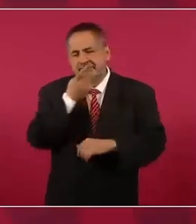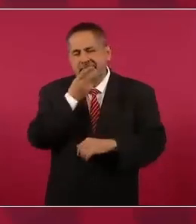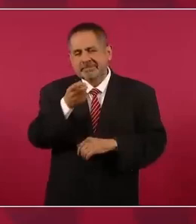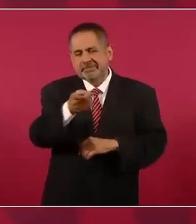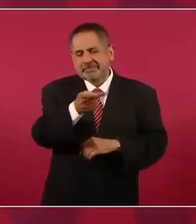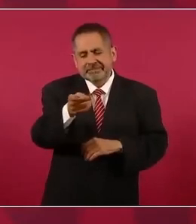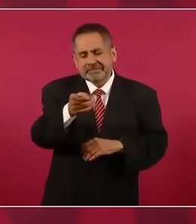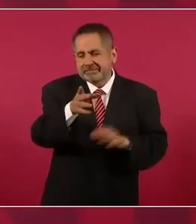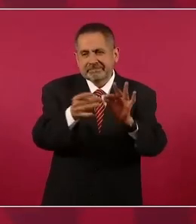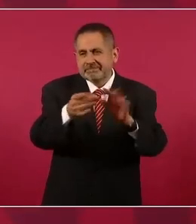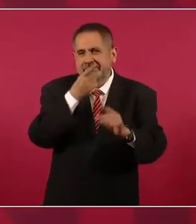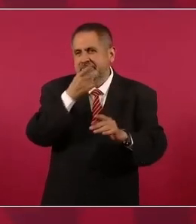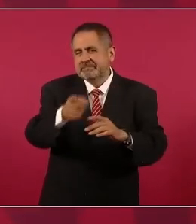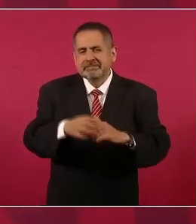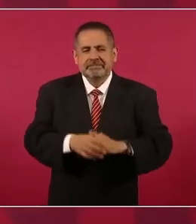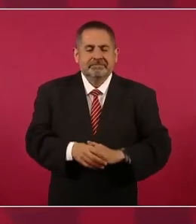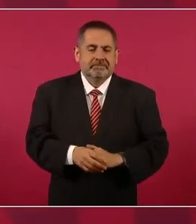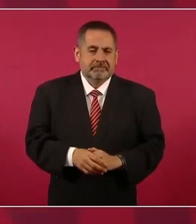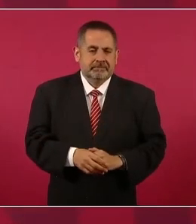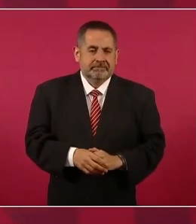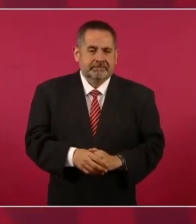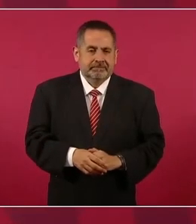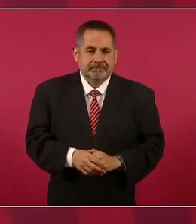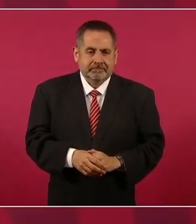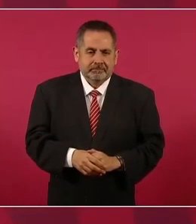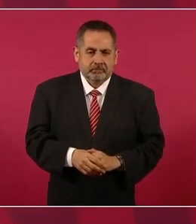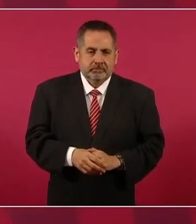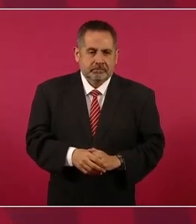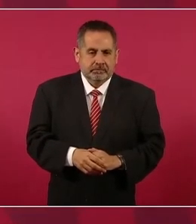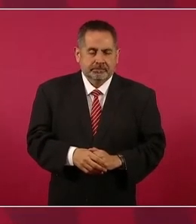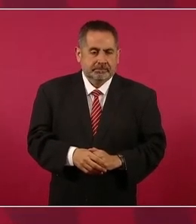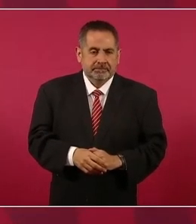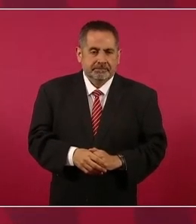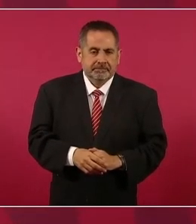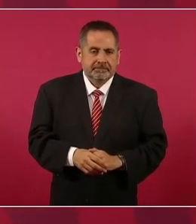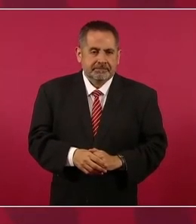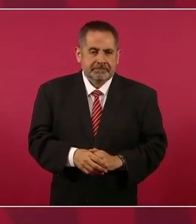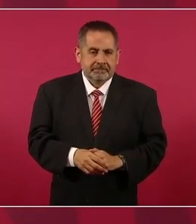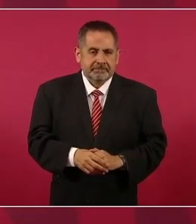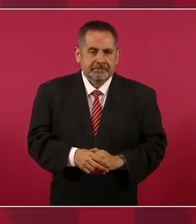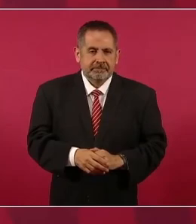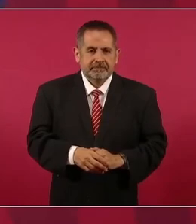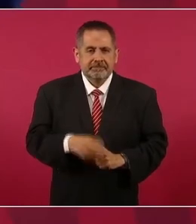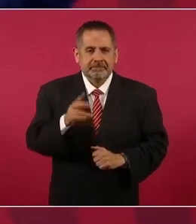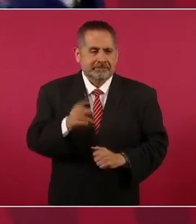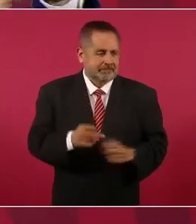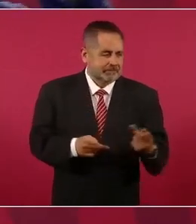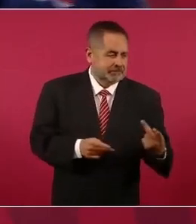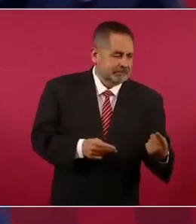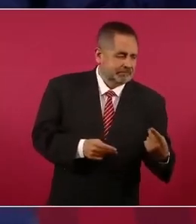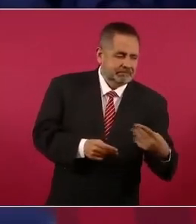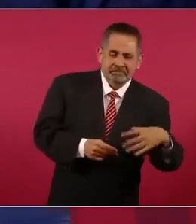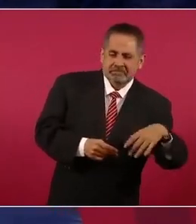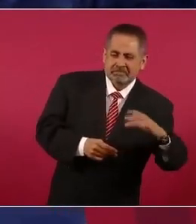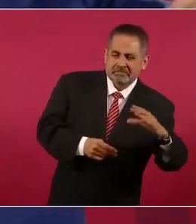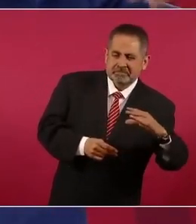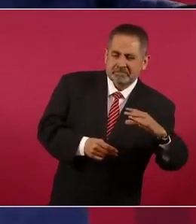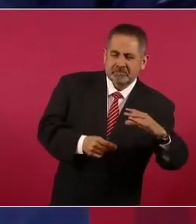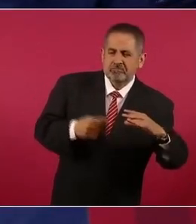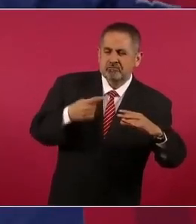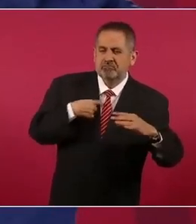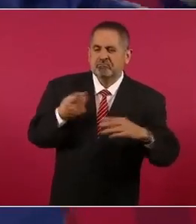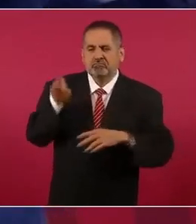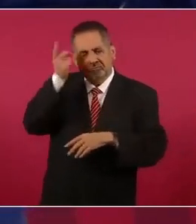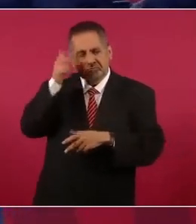dicen de que si los perros ladran es porque vamos